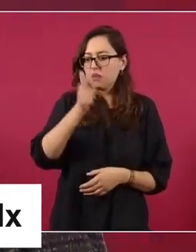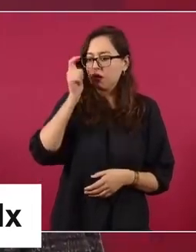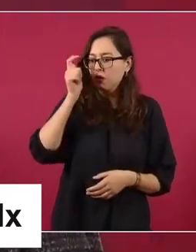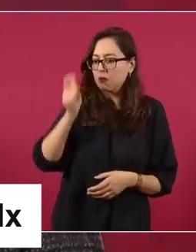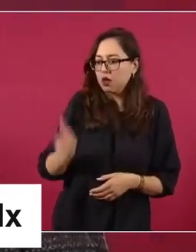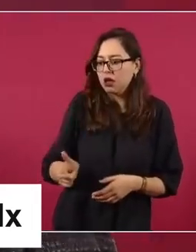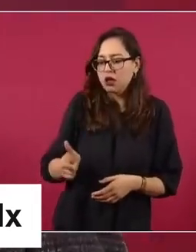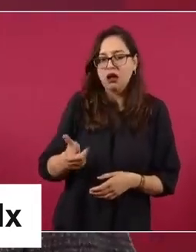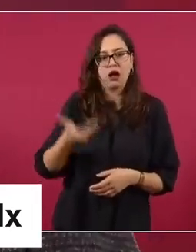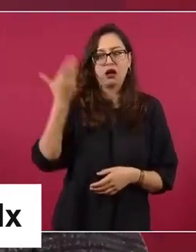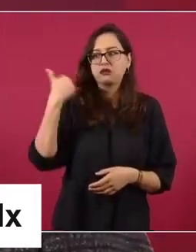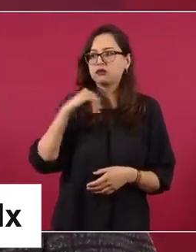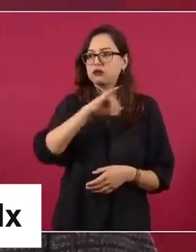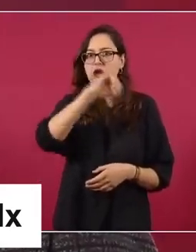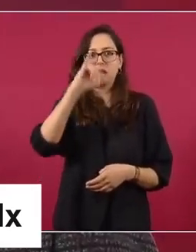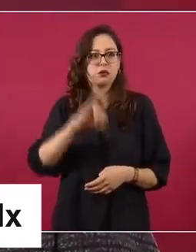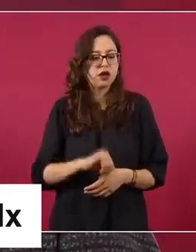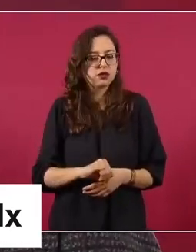nunca recibía,